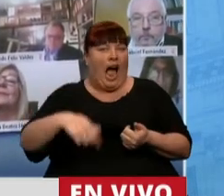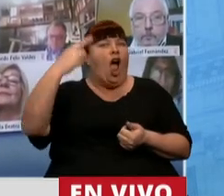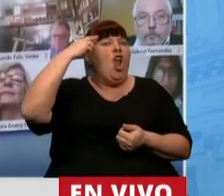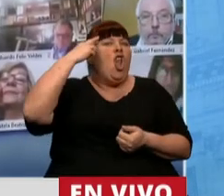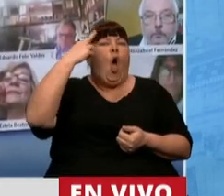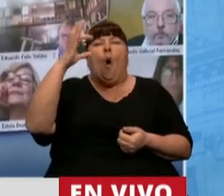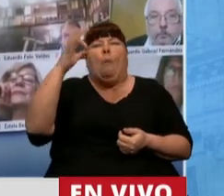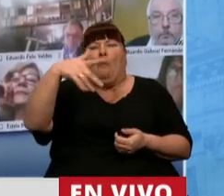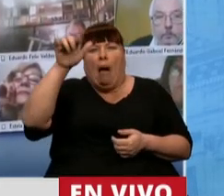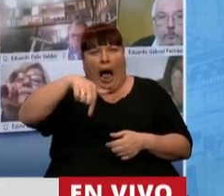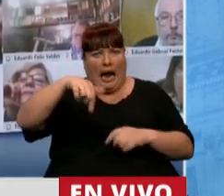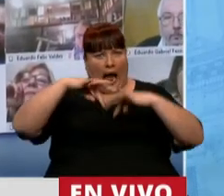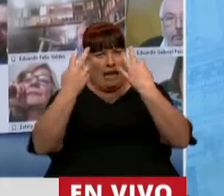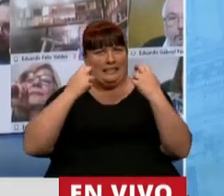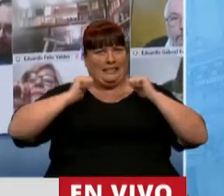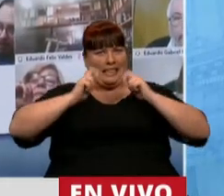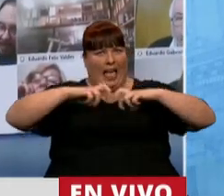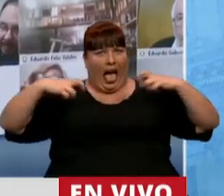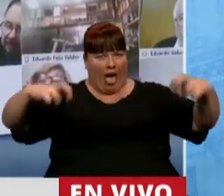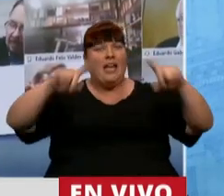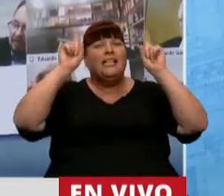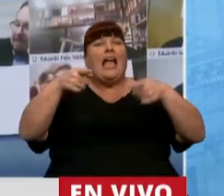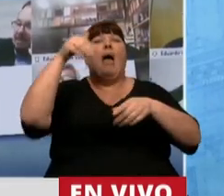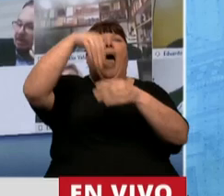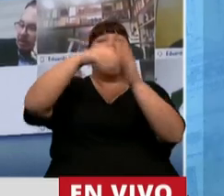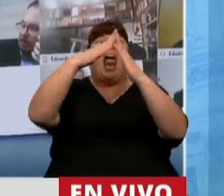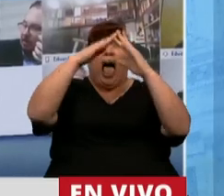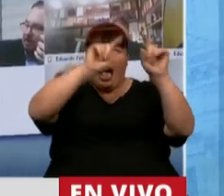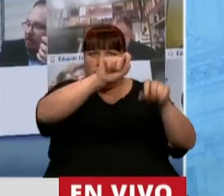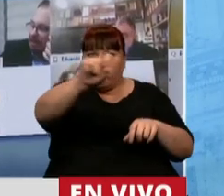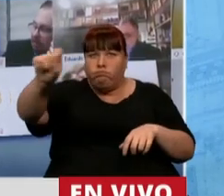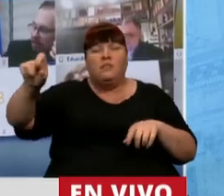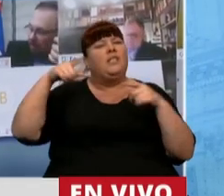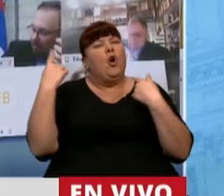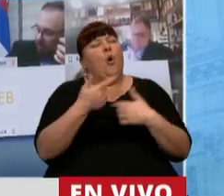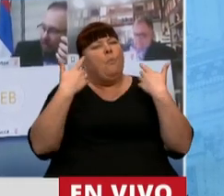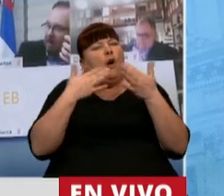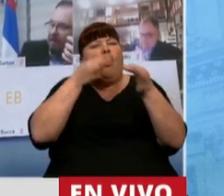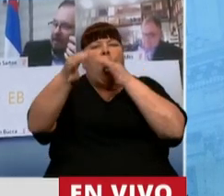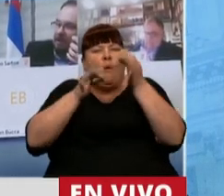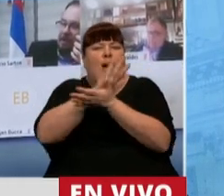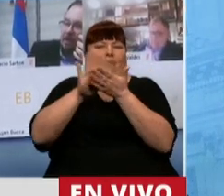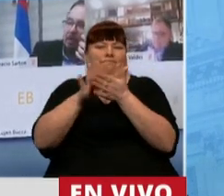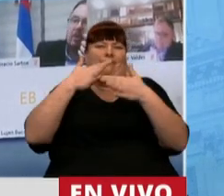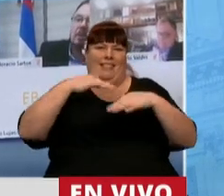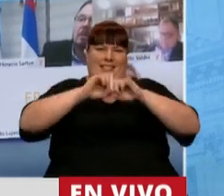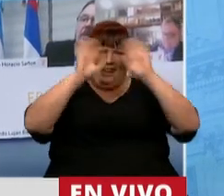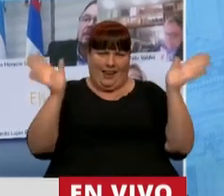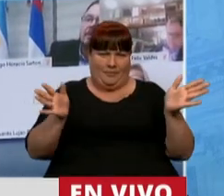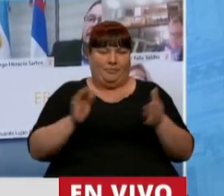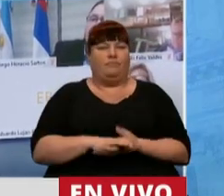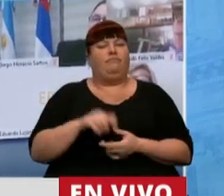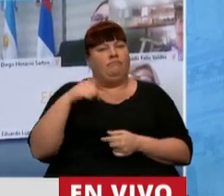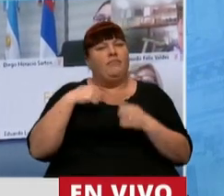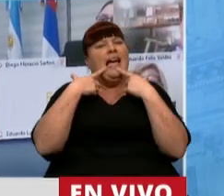90 y pico que estamos sentados en nuestras bancas y los que están en sus casas, seamos capaces de dialogar y entendernos. Y acá